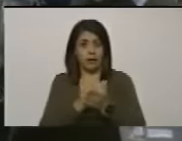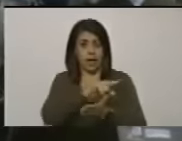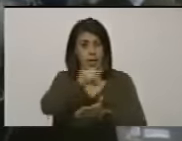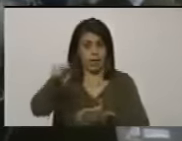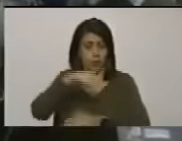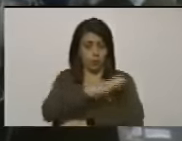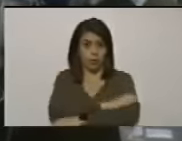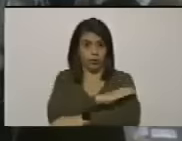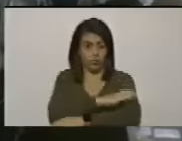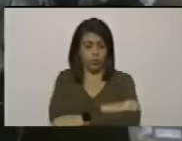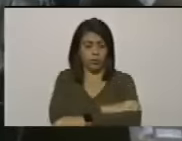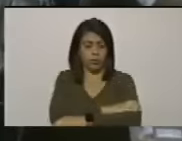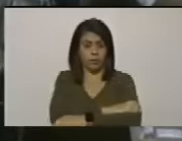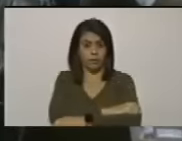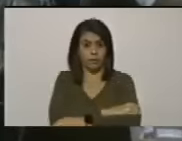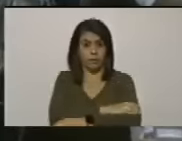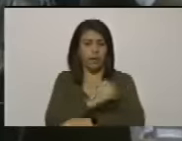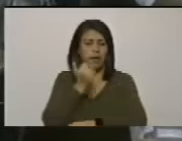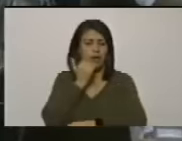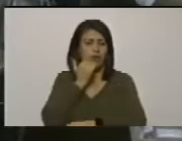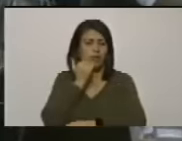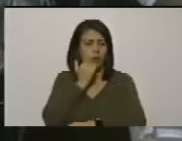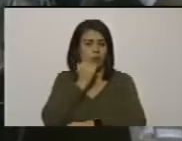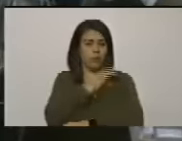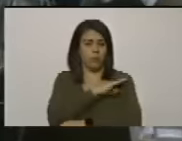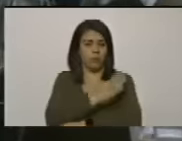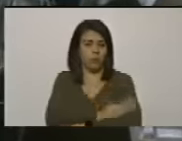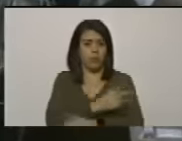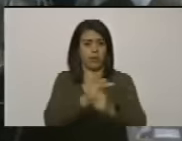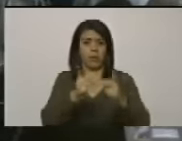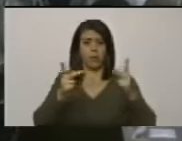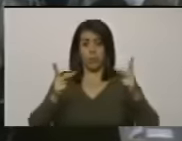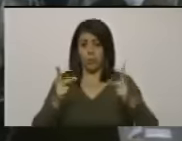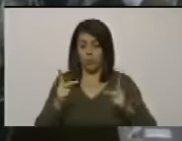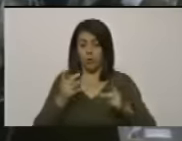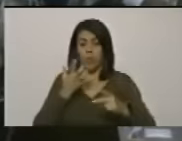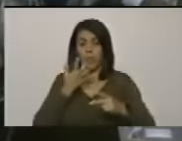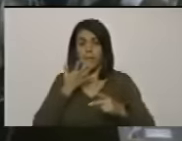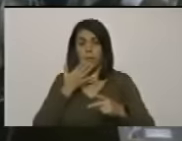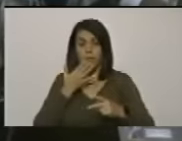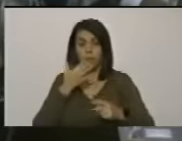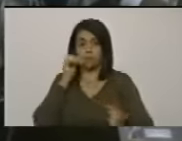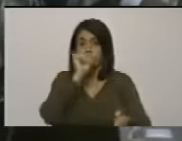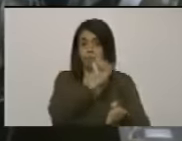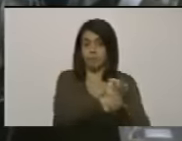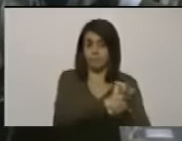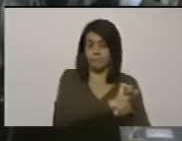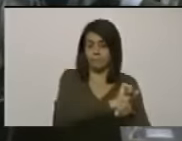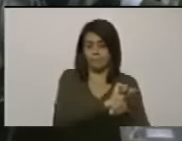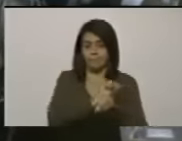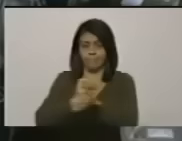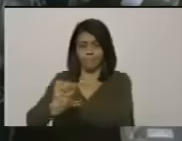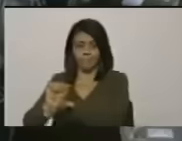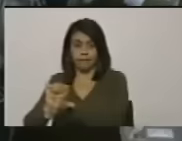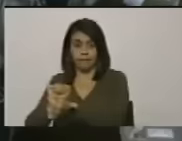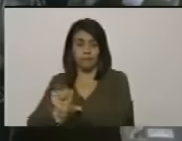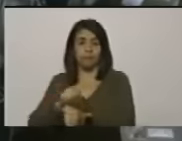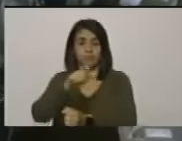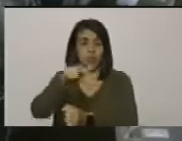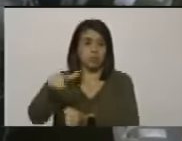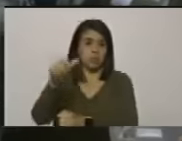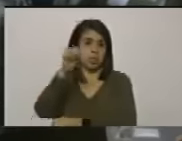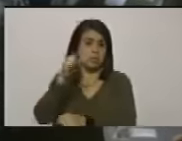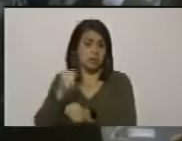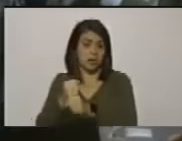esta oposición los abusos del poder público cuando por ejemplo arrestan o se llevan detenidos a dirigentes